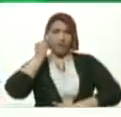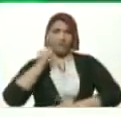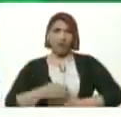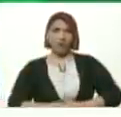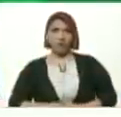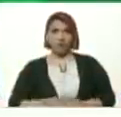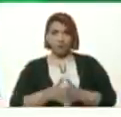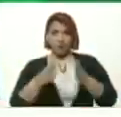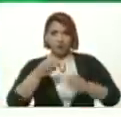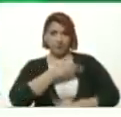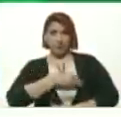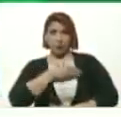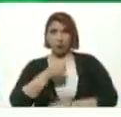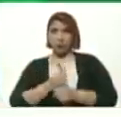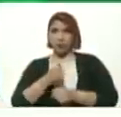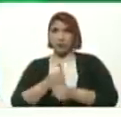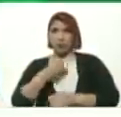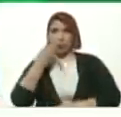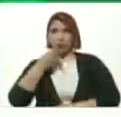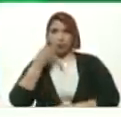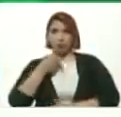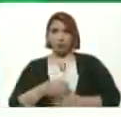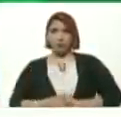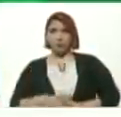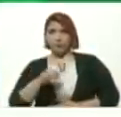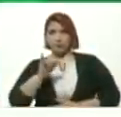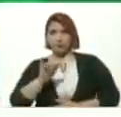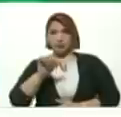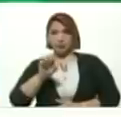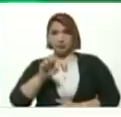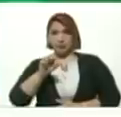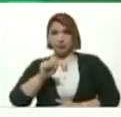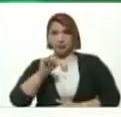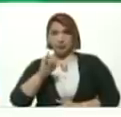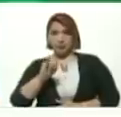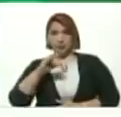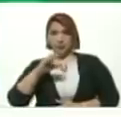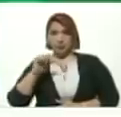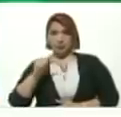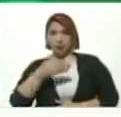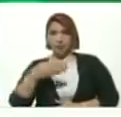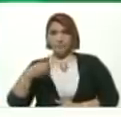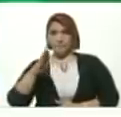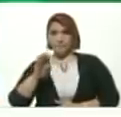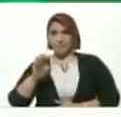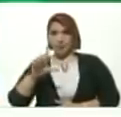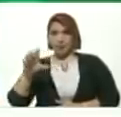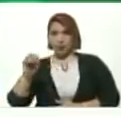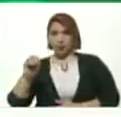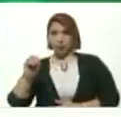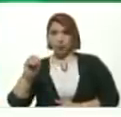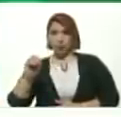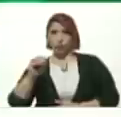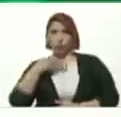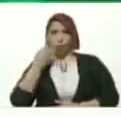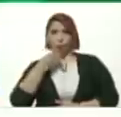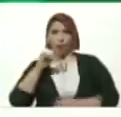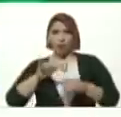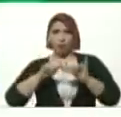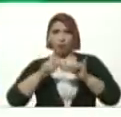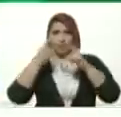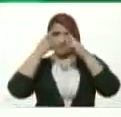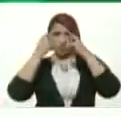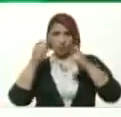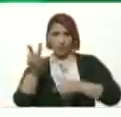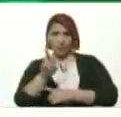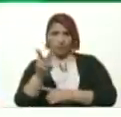la gran Misión Chamba Juvenil A Jessica Bello Lidereza Joven Ingeniera Profesional